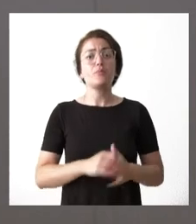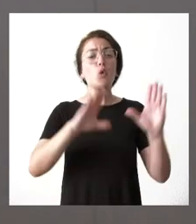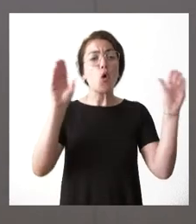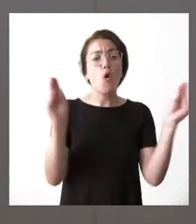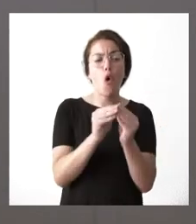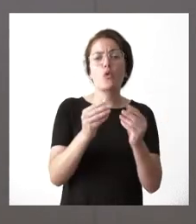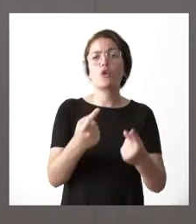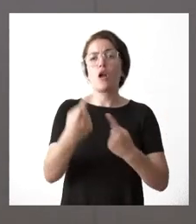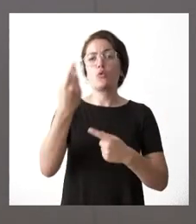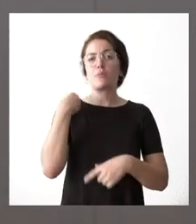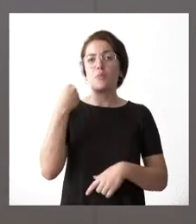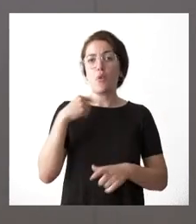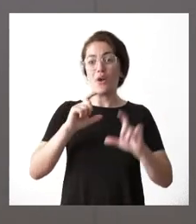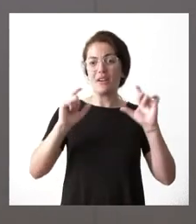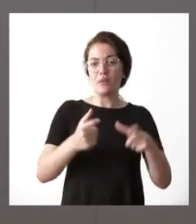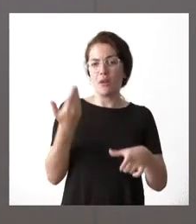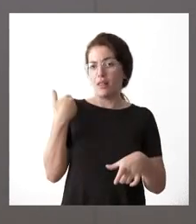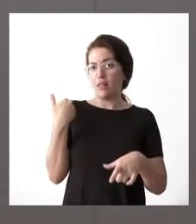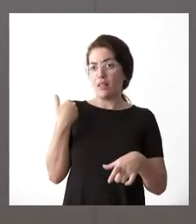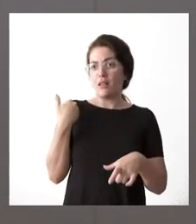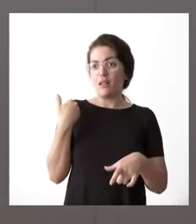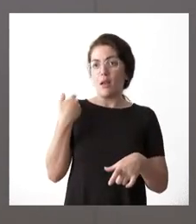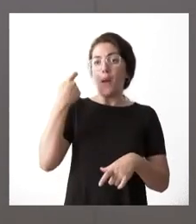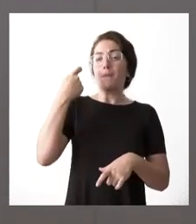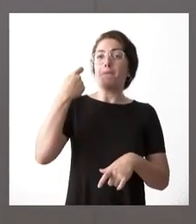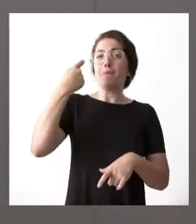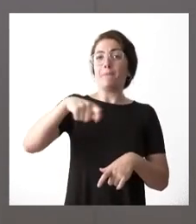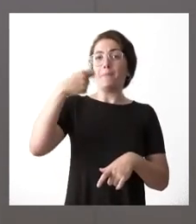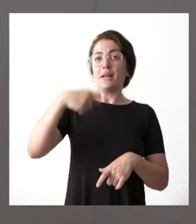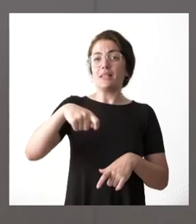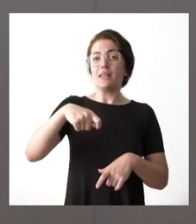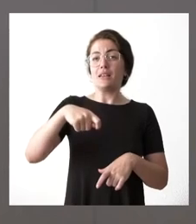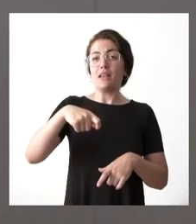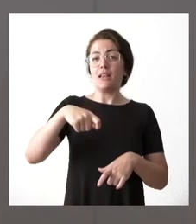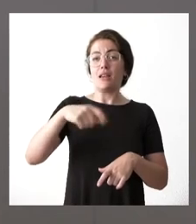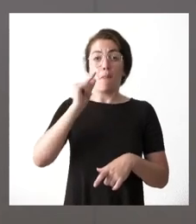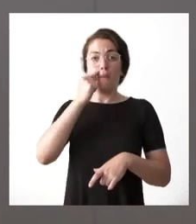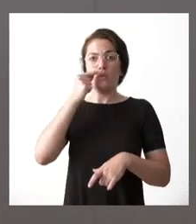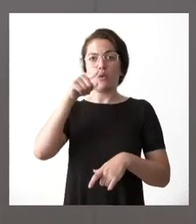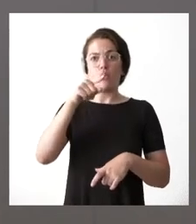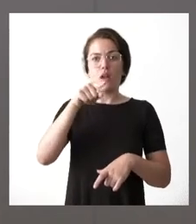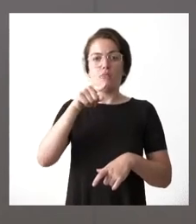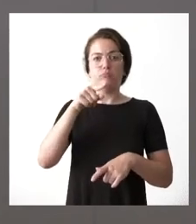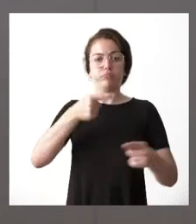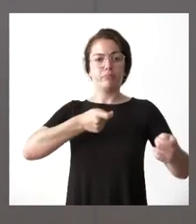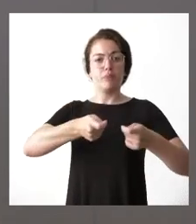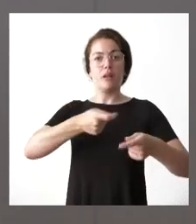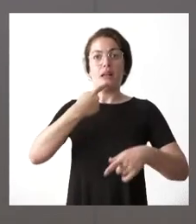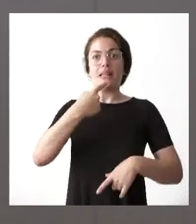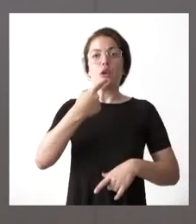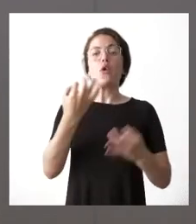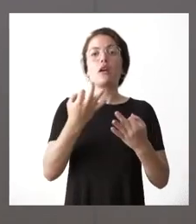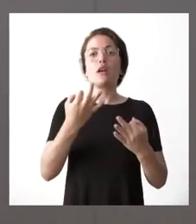se tomaron en la reunión que el otro día presidió el presidente de la Junta de Castilla y León del Consejo del Diálogo Social convocar mesas por parte de las seis